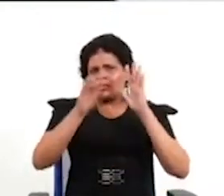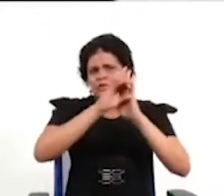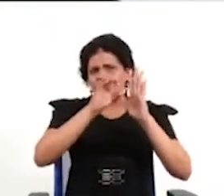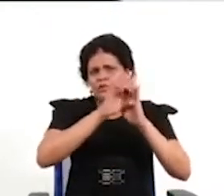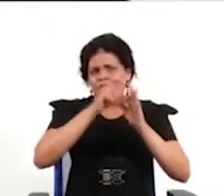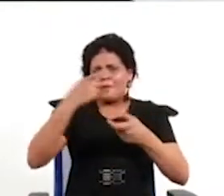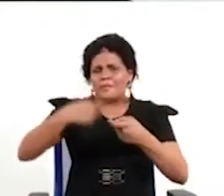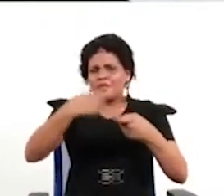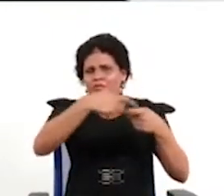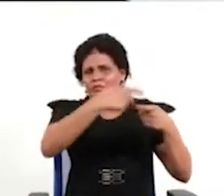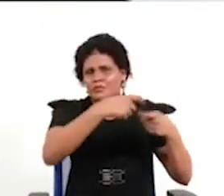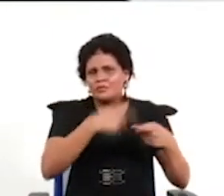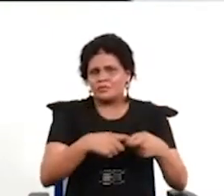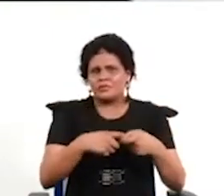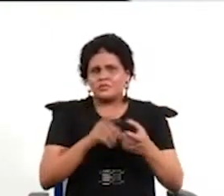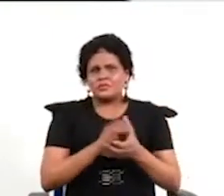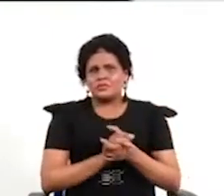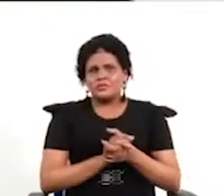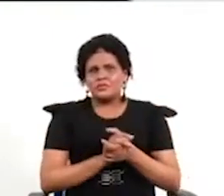participación